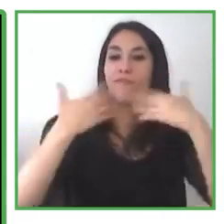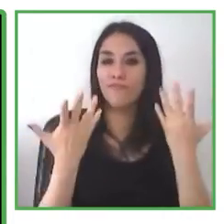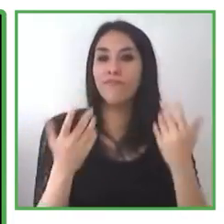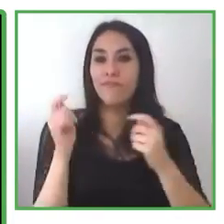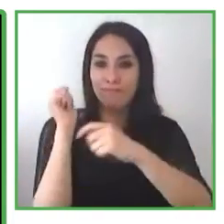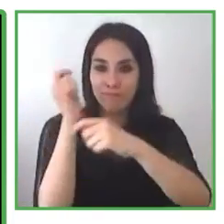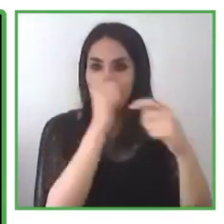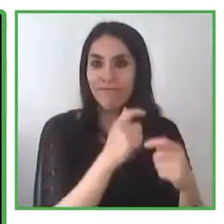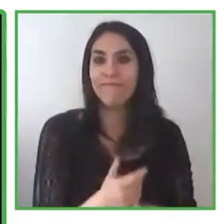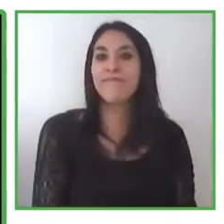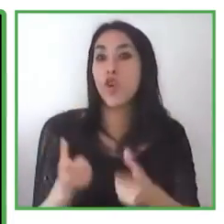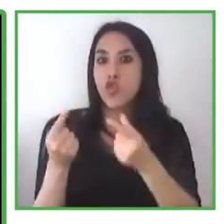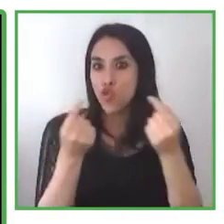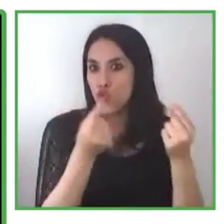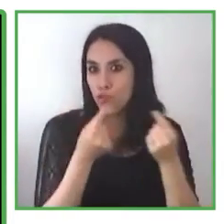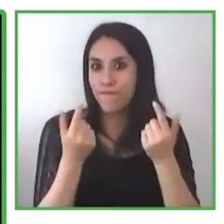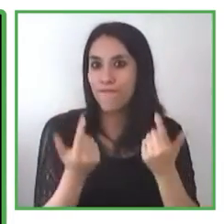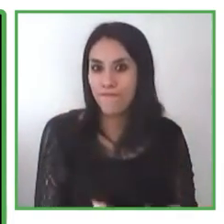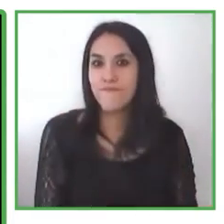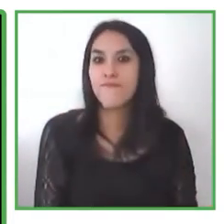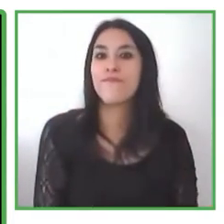reparaciones hogareñas de todo tipo.